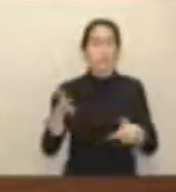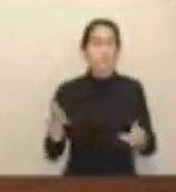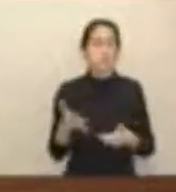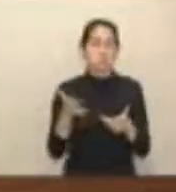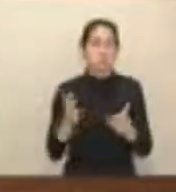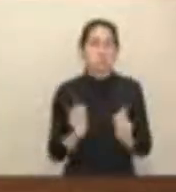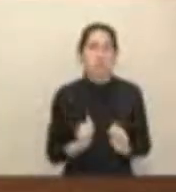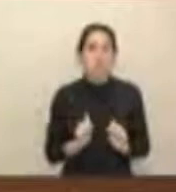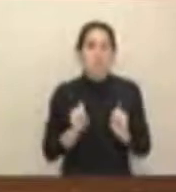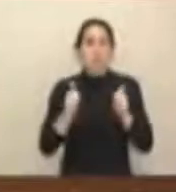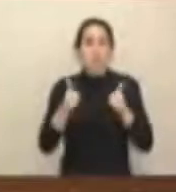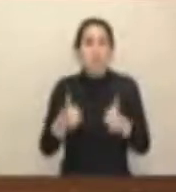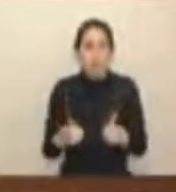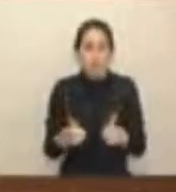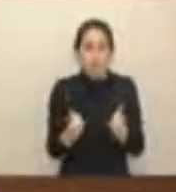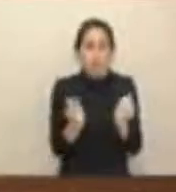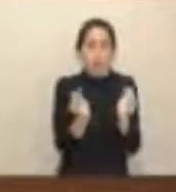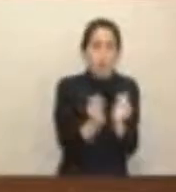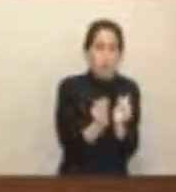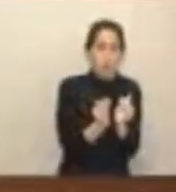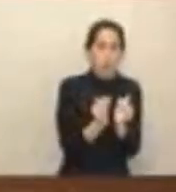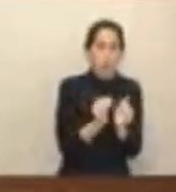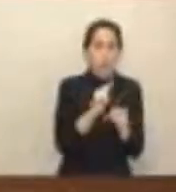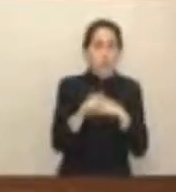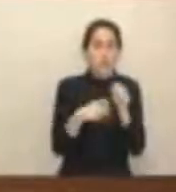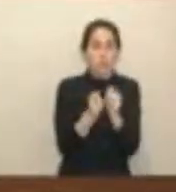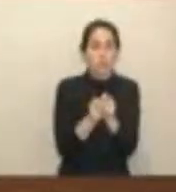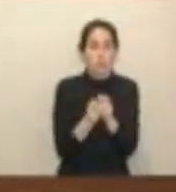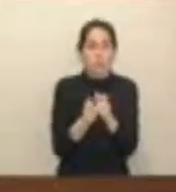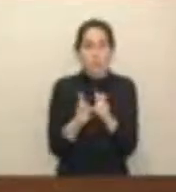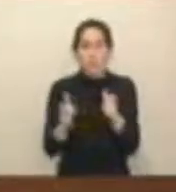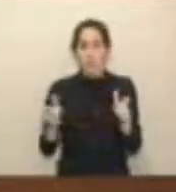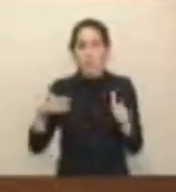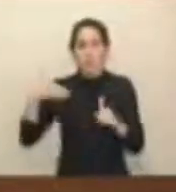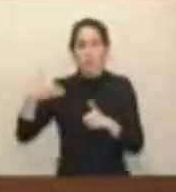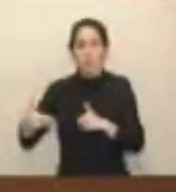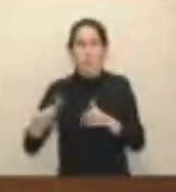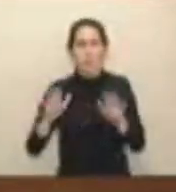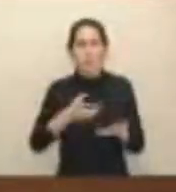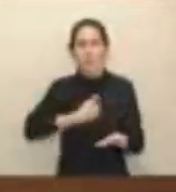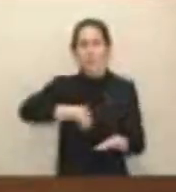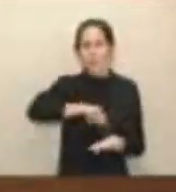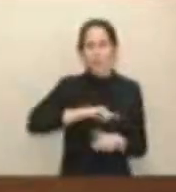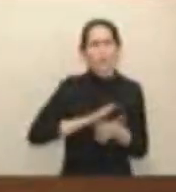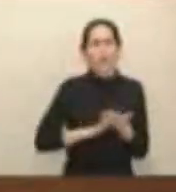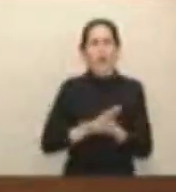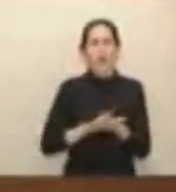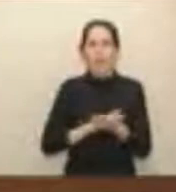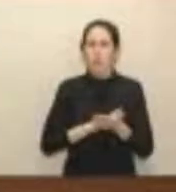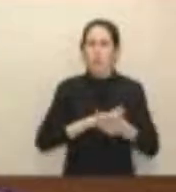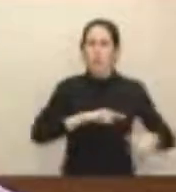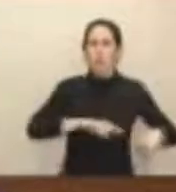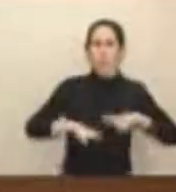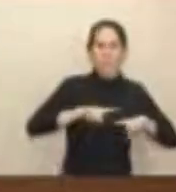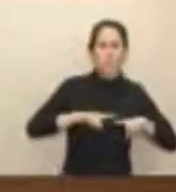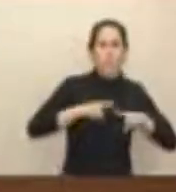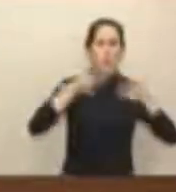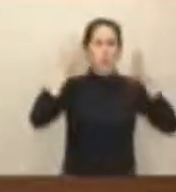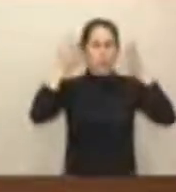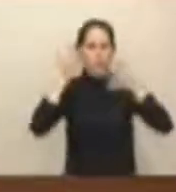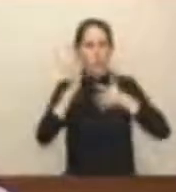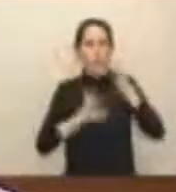iniciarse con unos pocos y multiplicarse con muchos en el futuro. Pero nosotros no estamos hablando de directores, de consejos de